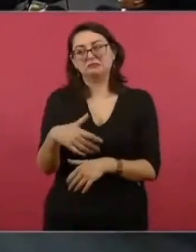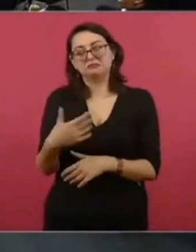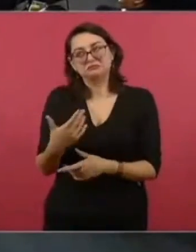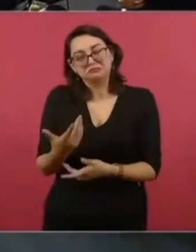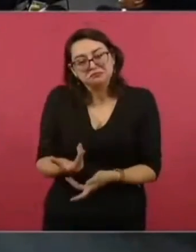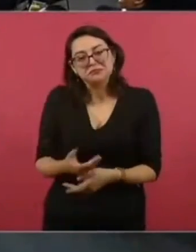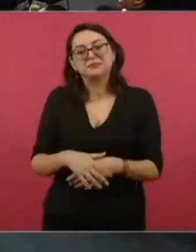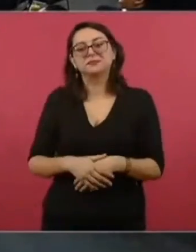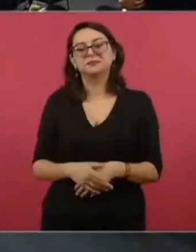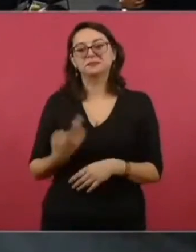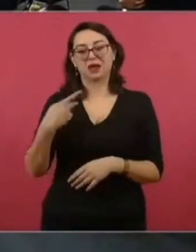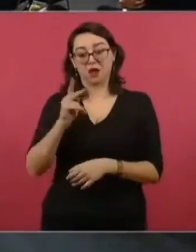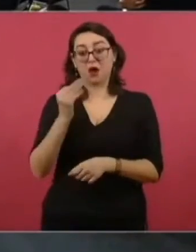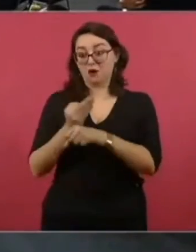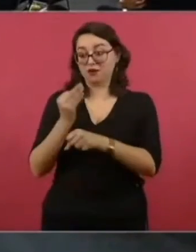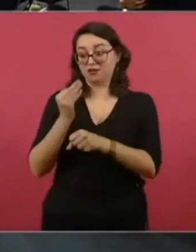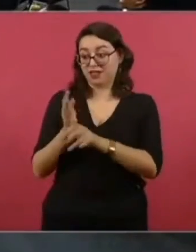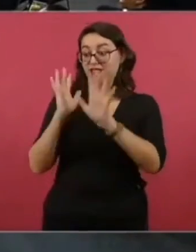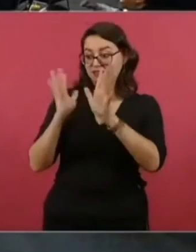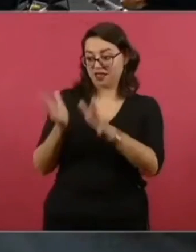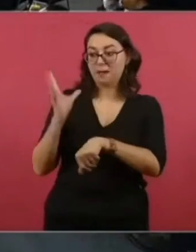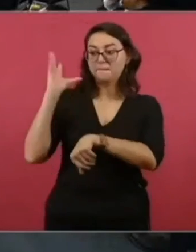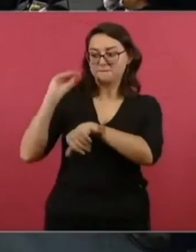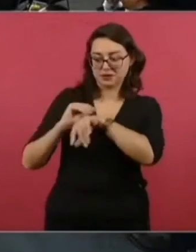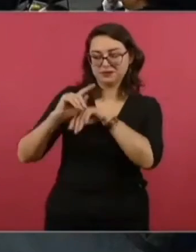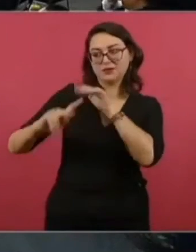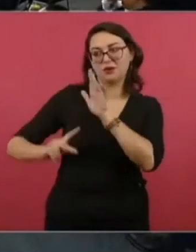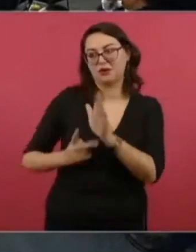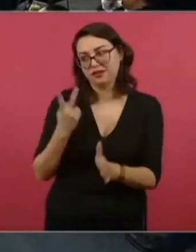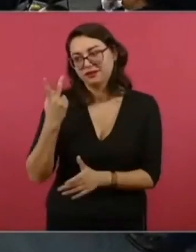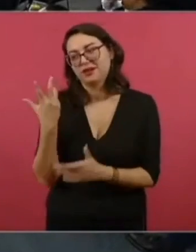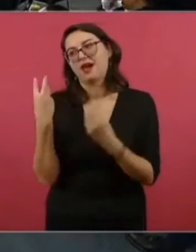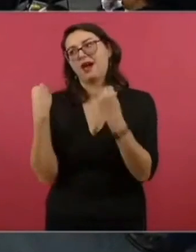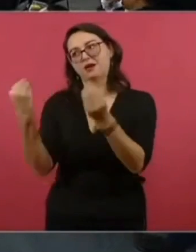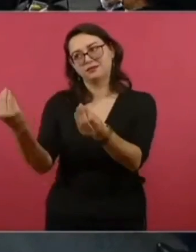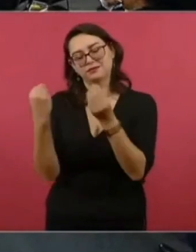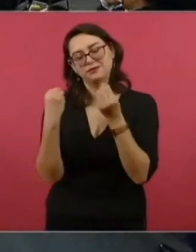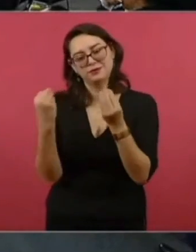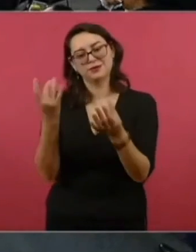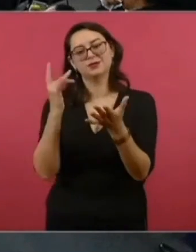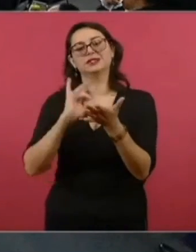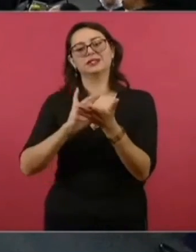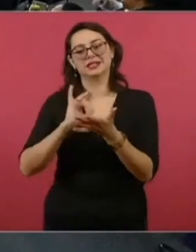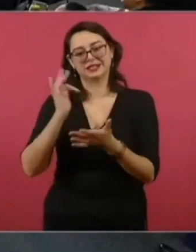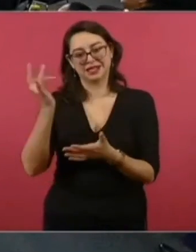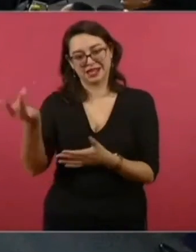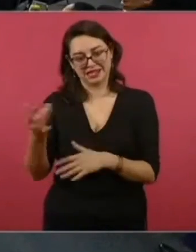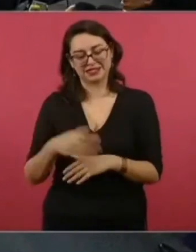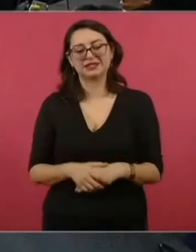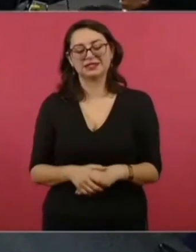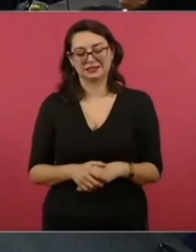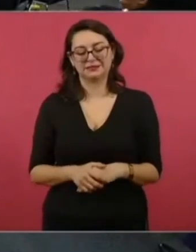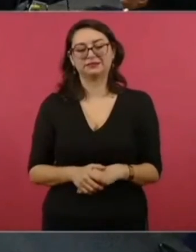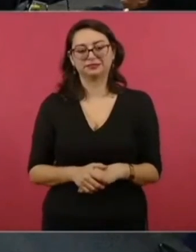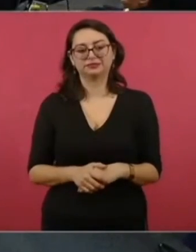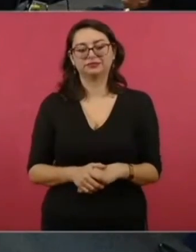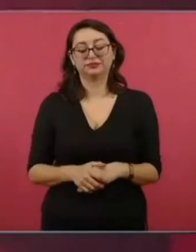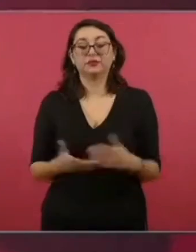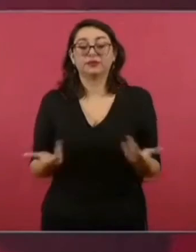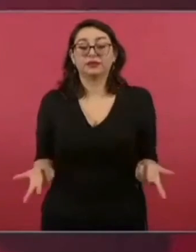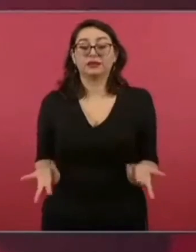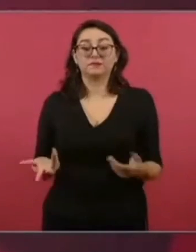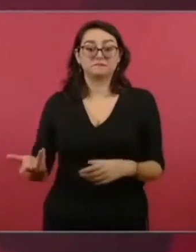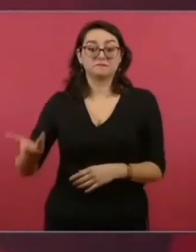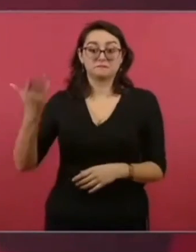porque suspendieron de